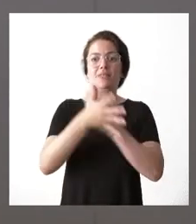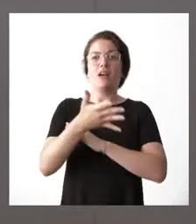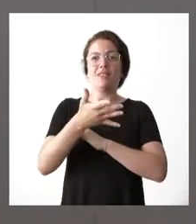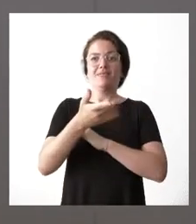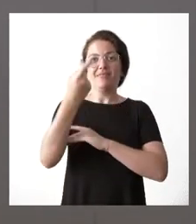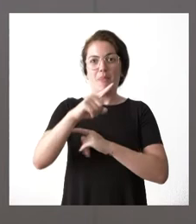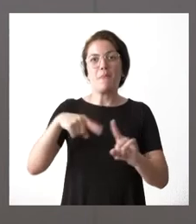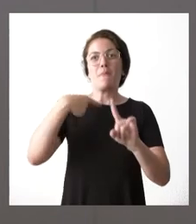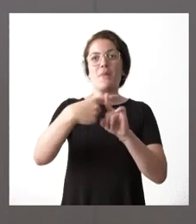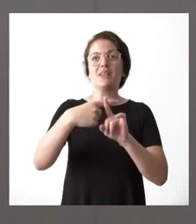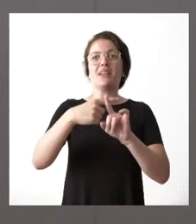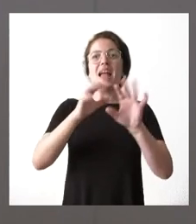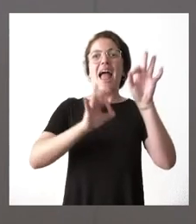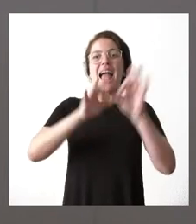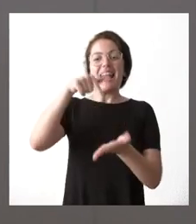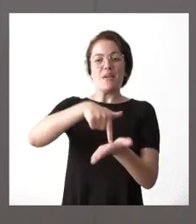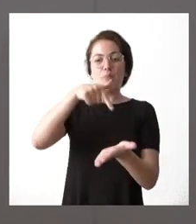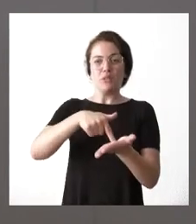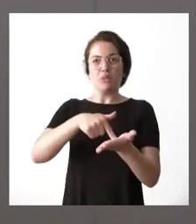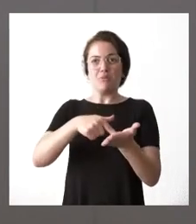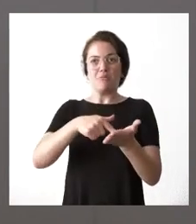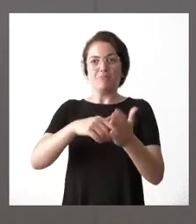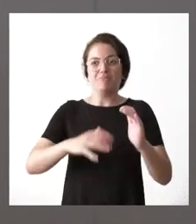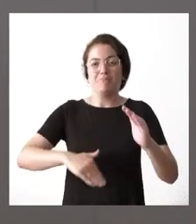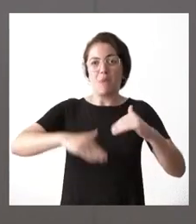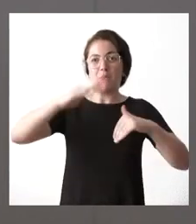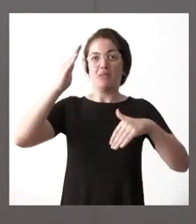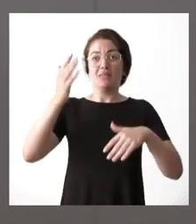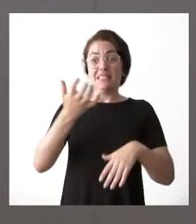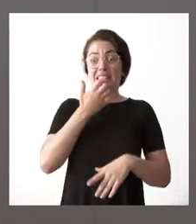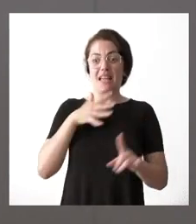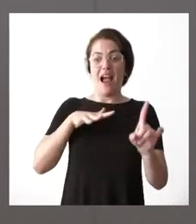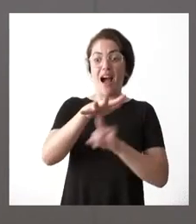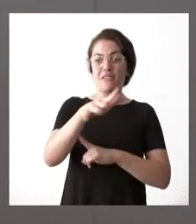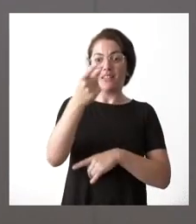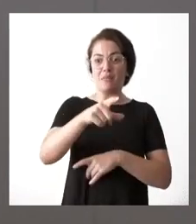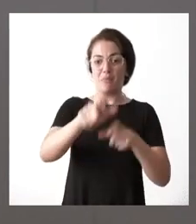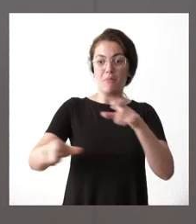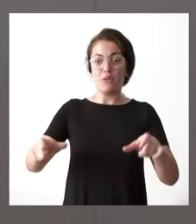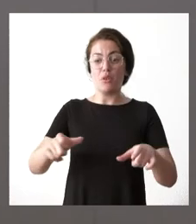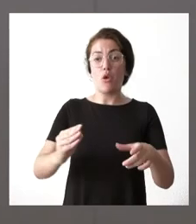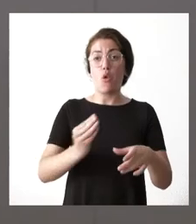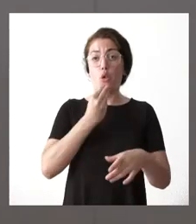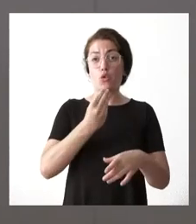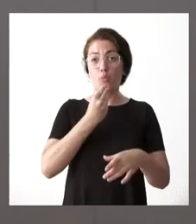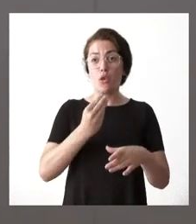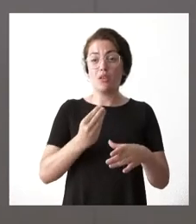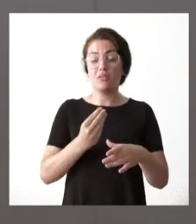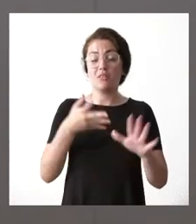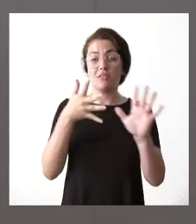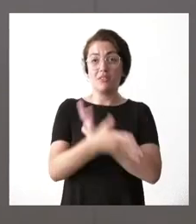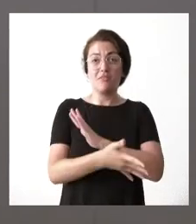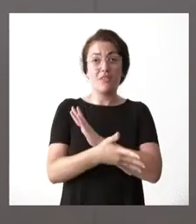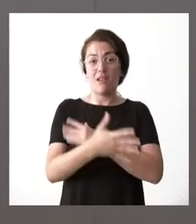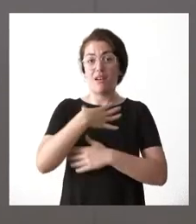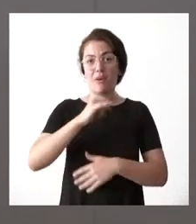si estos impuestos que han sido anunciados por el gobierno se trasladan hacia los consumidores pues lógicamente el impacto sobre el crecimiento económico todavía